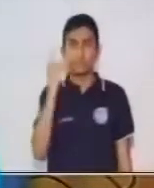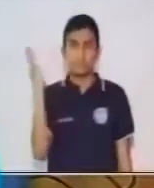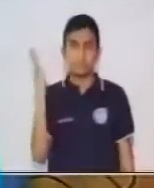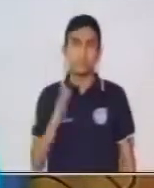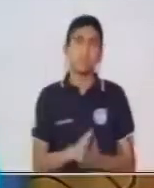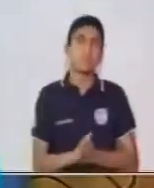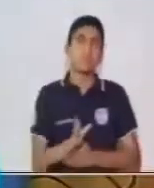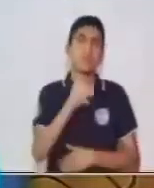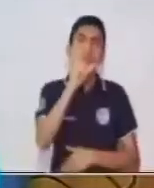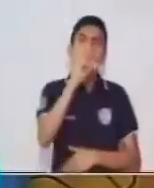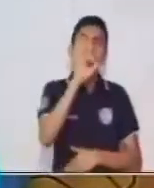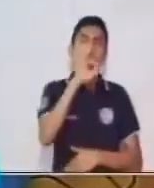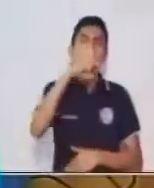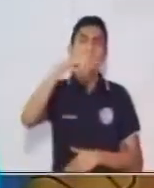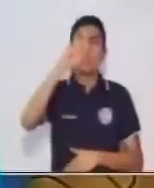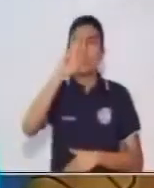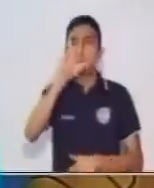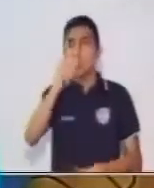copulativa.